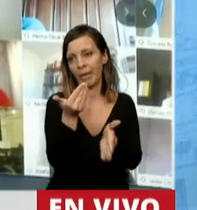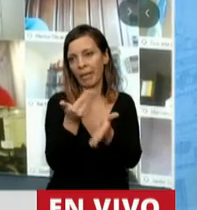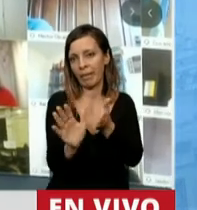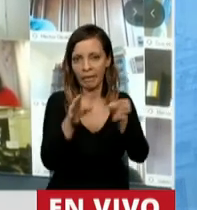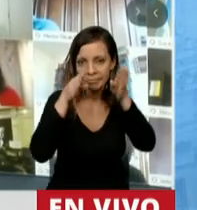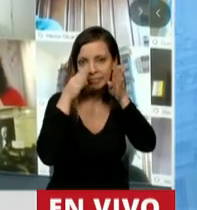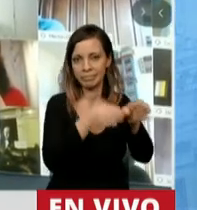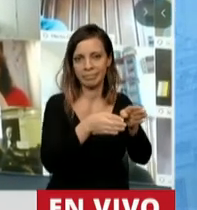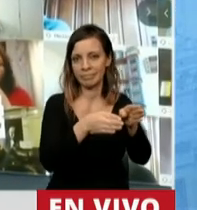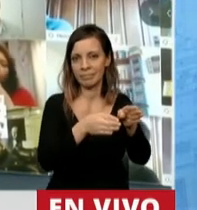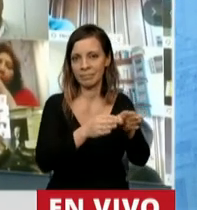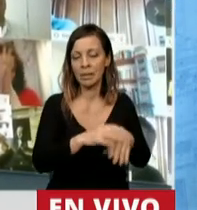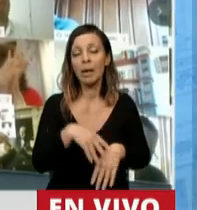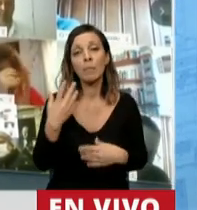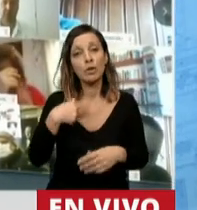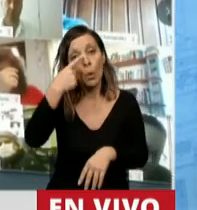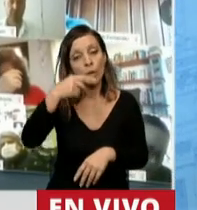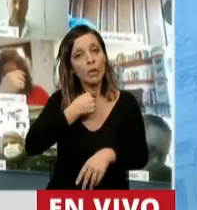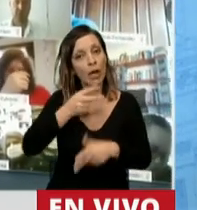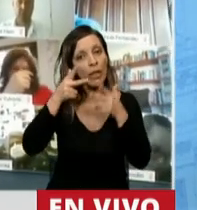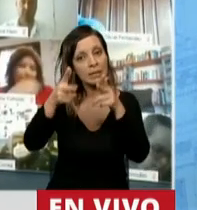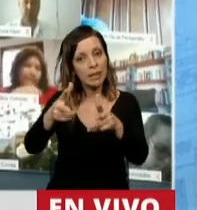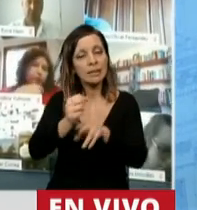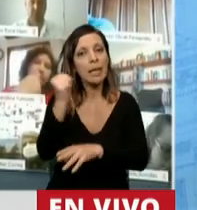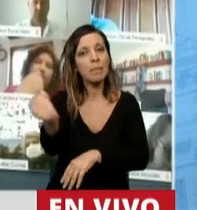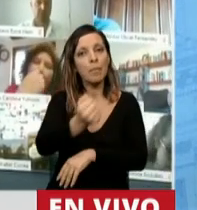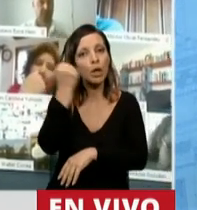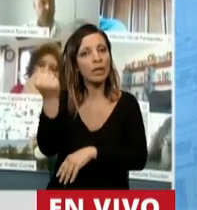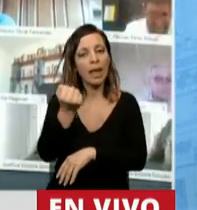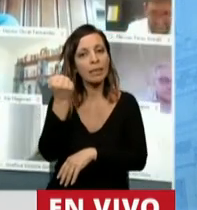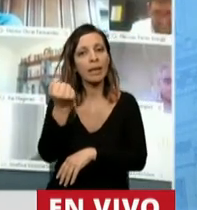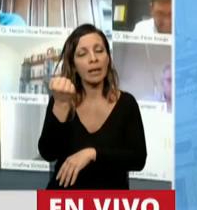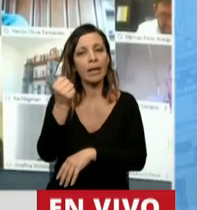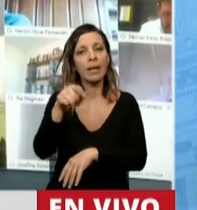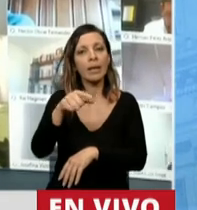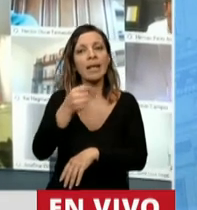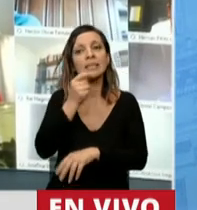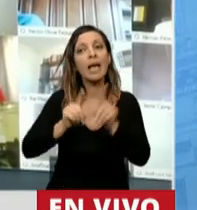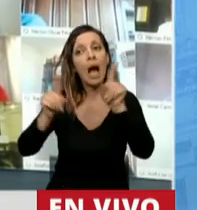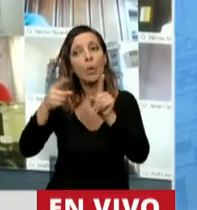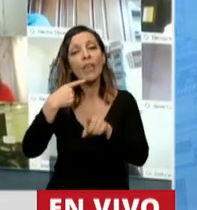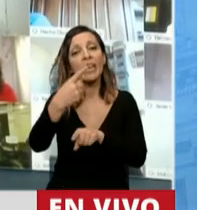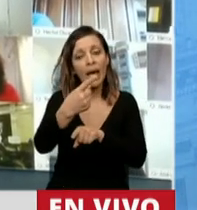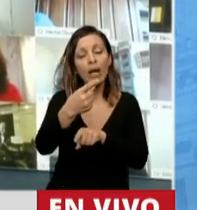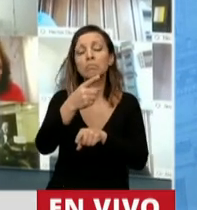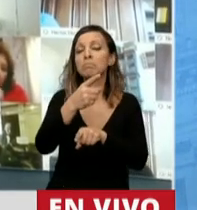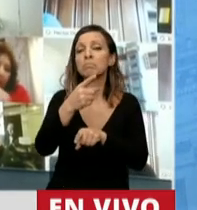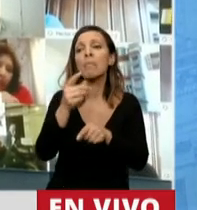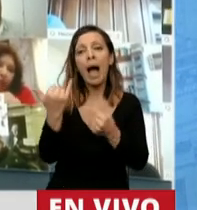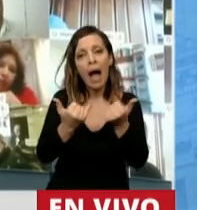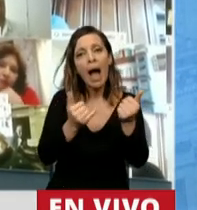simplista. Por último, quiero decir que es importante destacar que, si bien manifestaron algunos reparos en contemplar